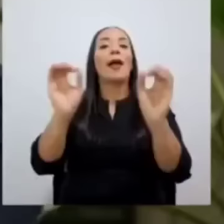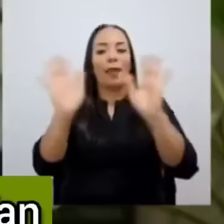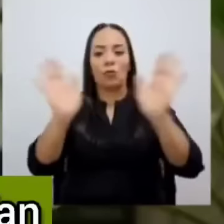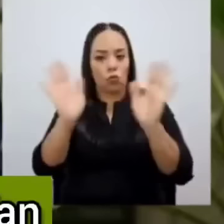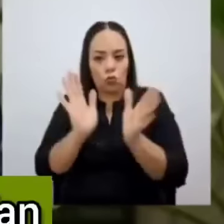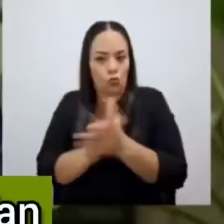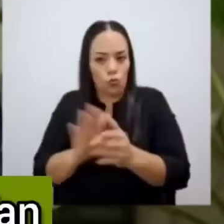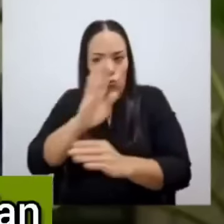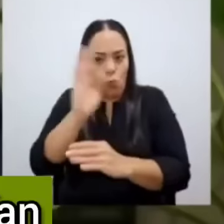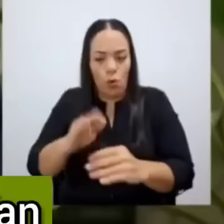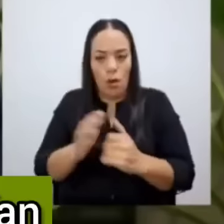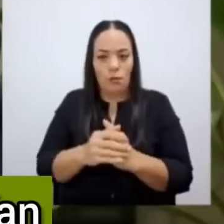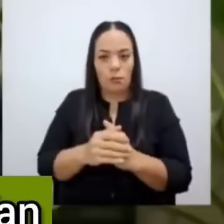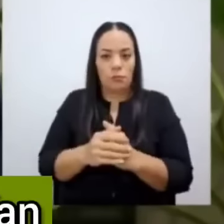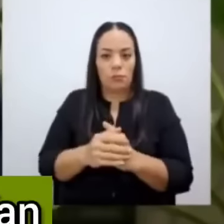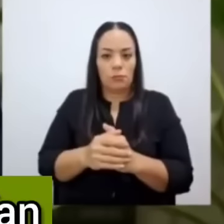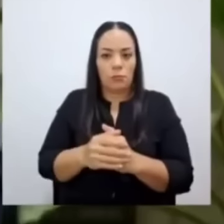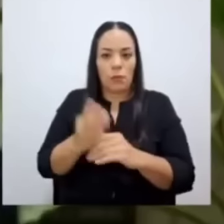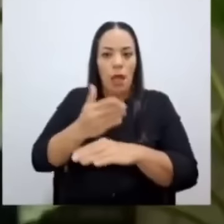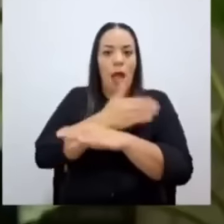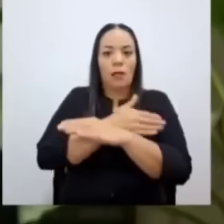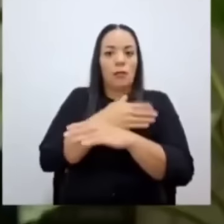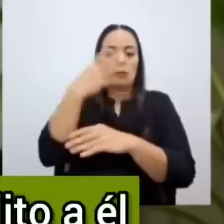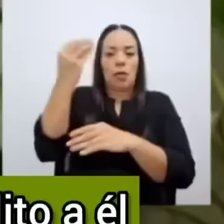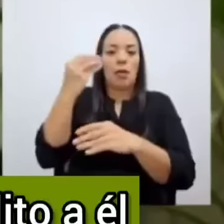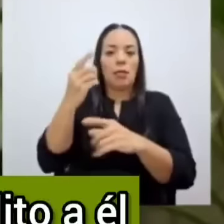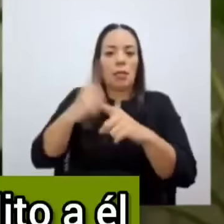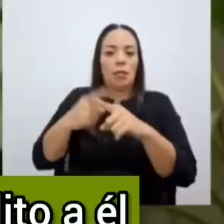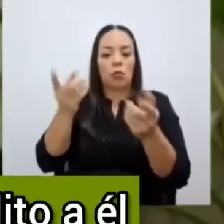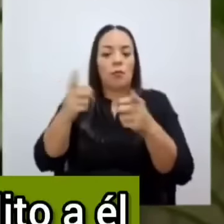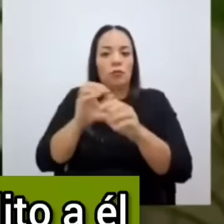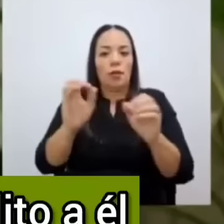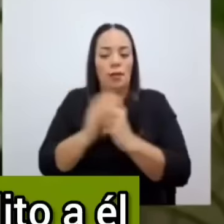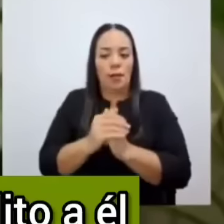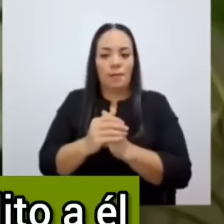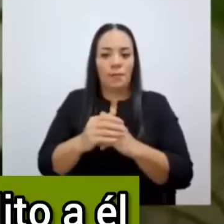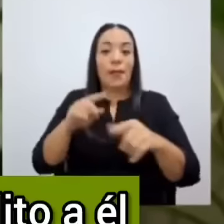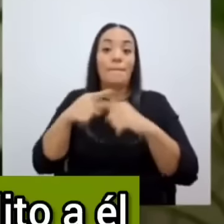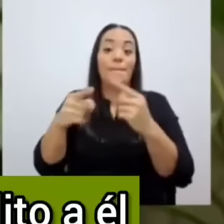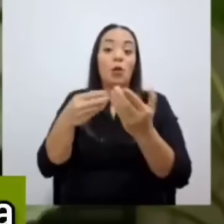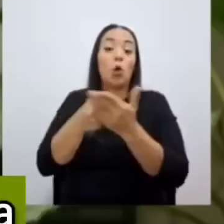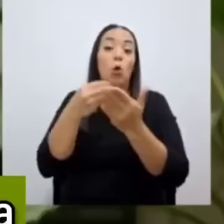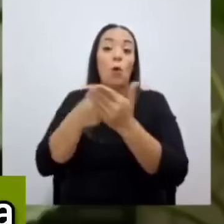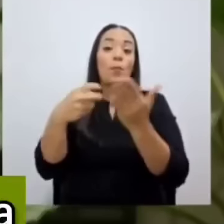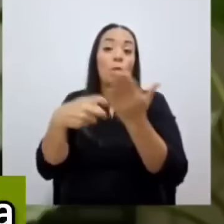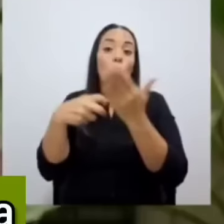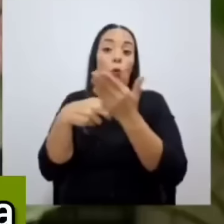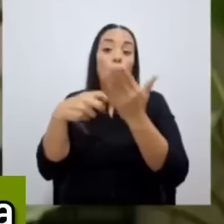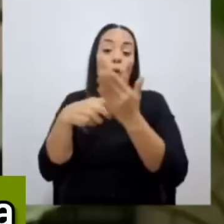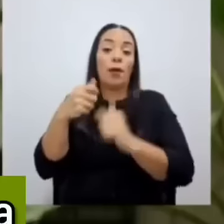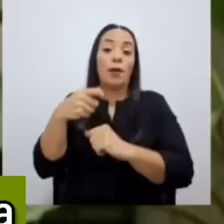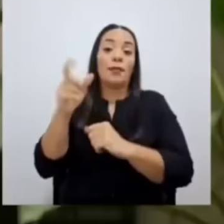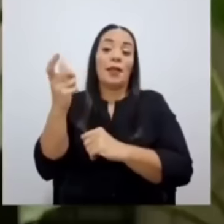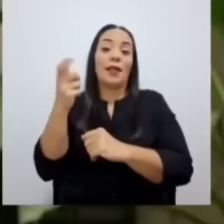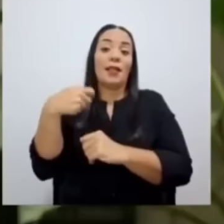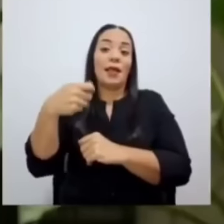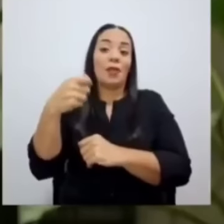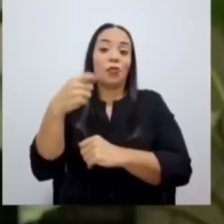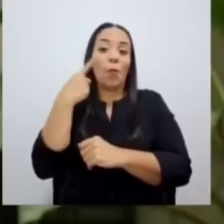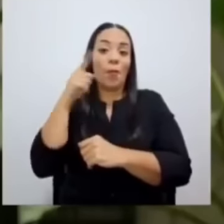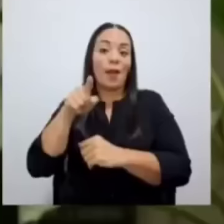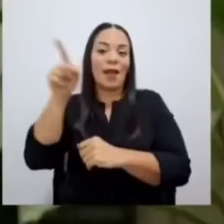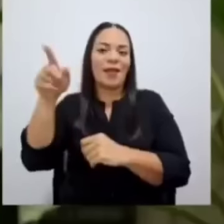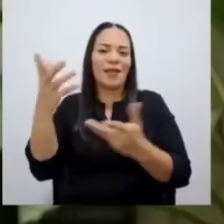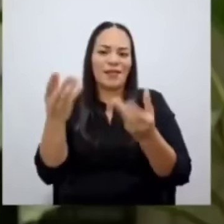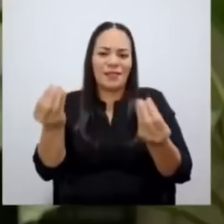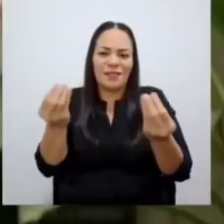ellos no, antes de salir de Atenas no se conocían, pero le compró el boleto de tarjeta de crédito él para llevarla a pasear a ver si pasaba. Es una